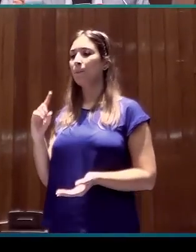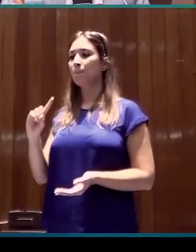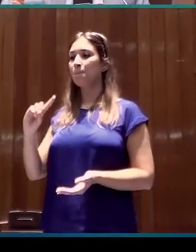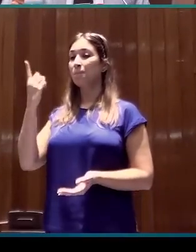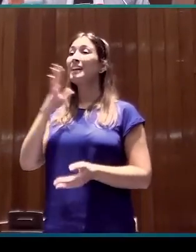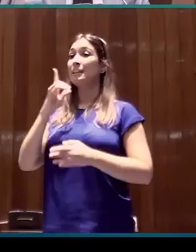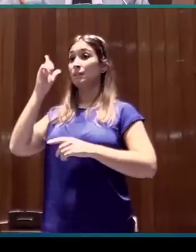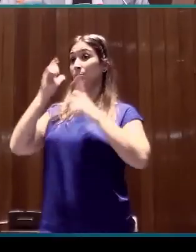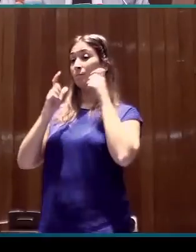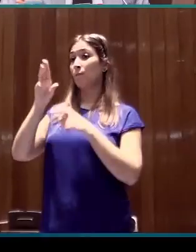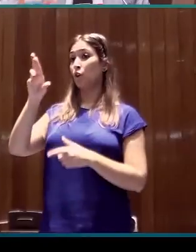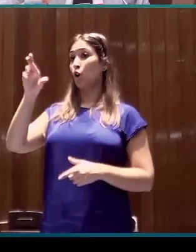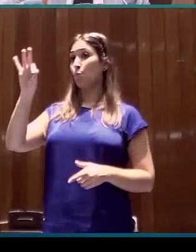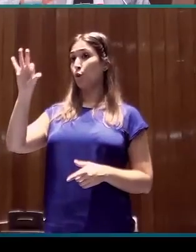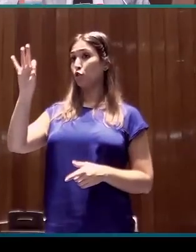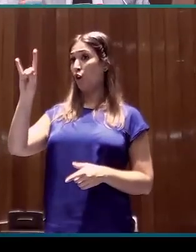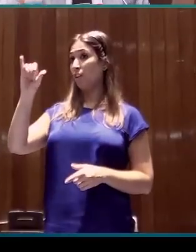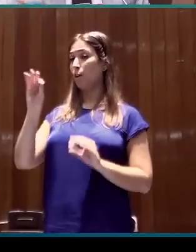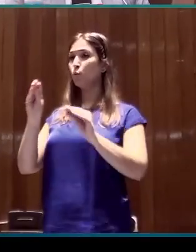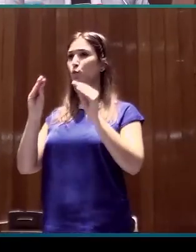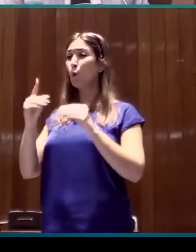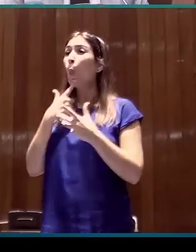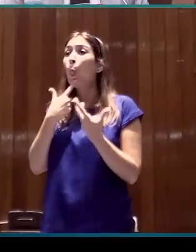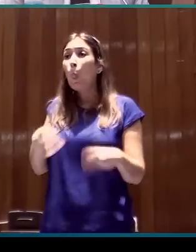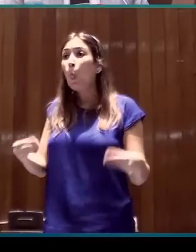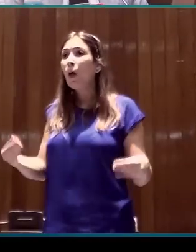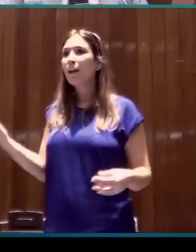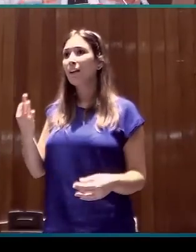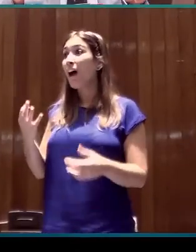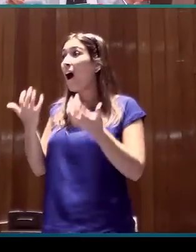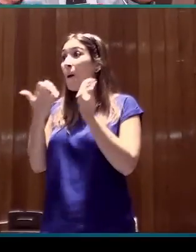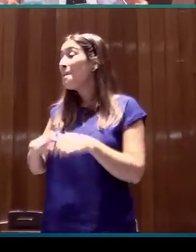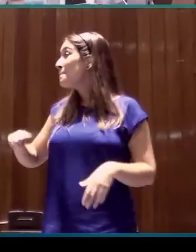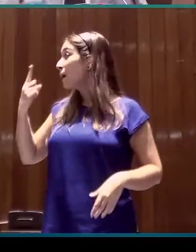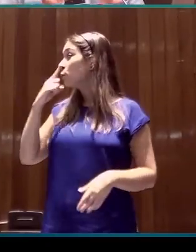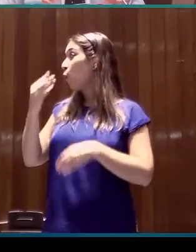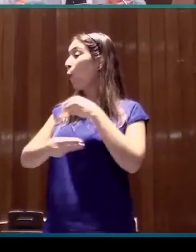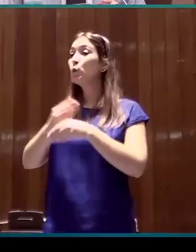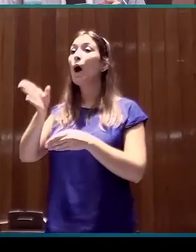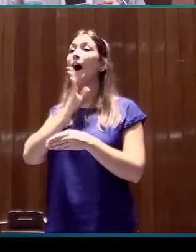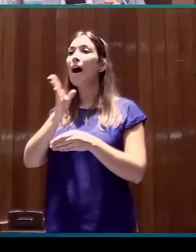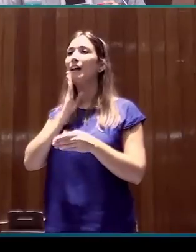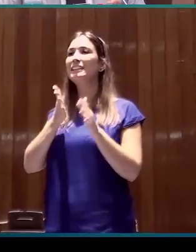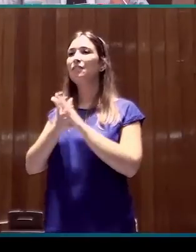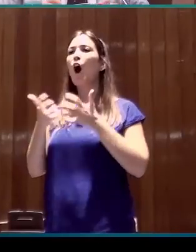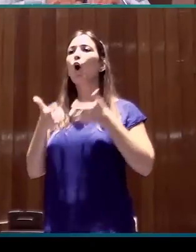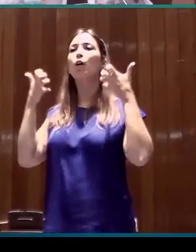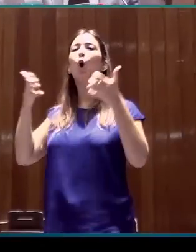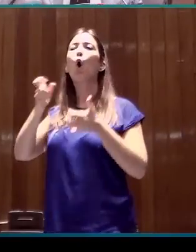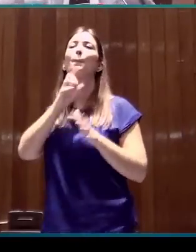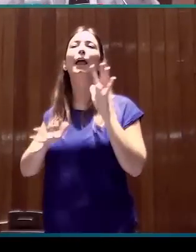prosódica que aparece en los signantes más jóvenes es precisamente esta que estructura la oración compleja